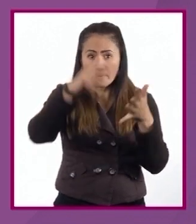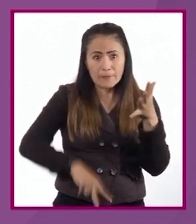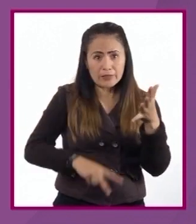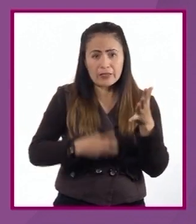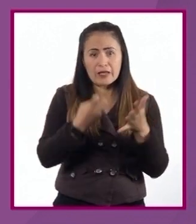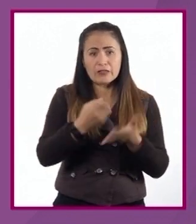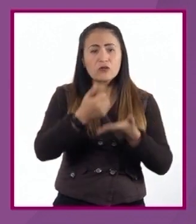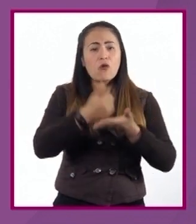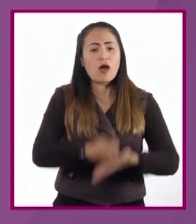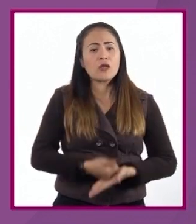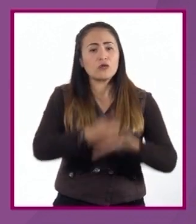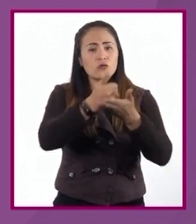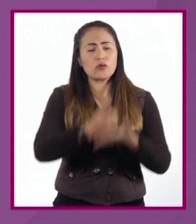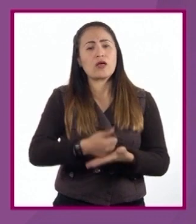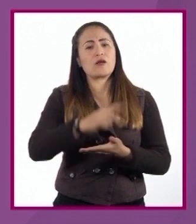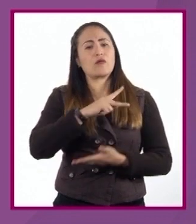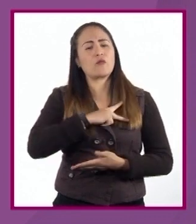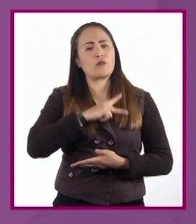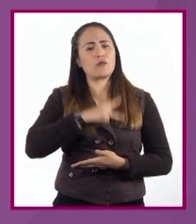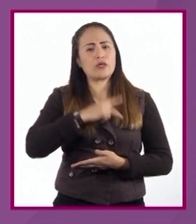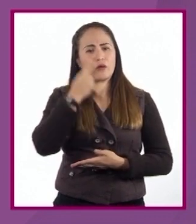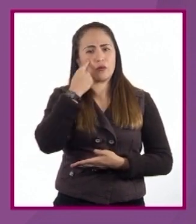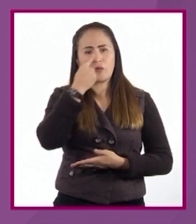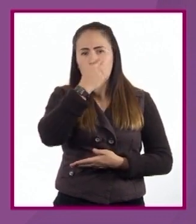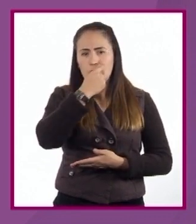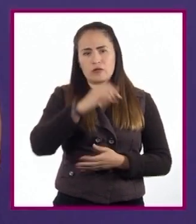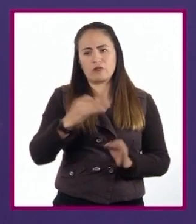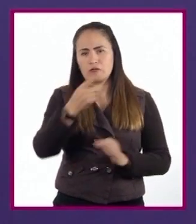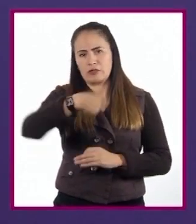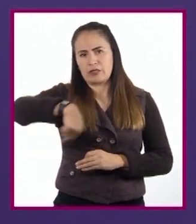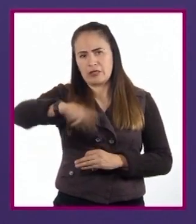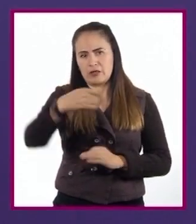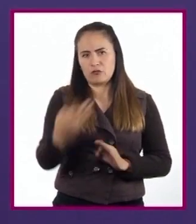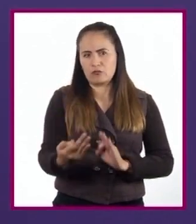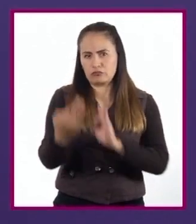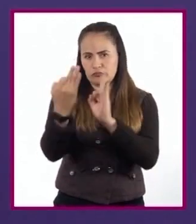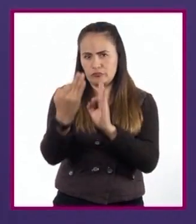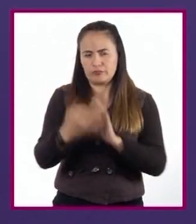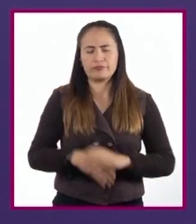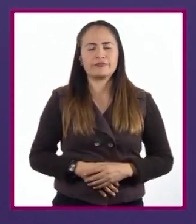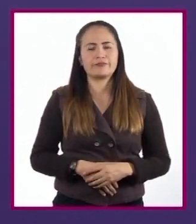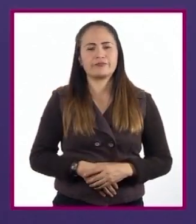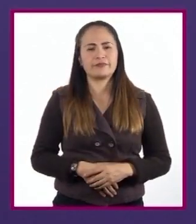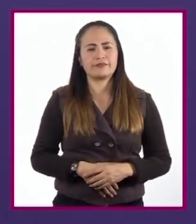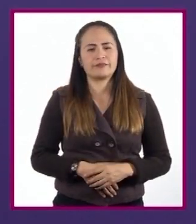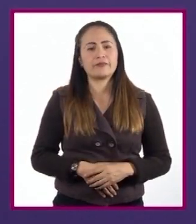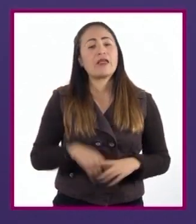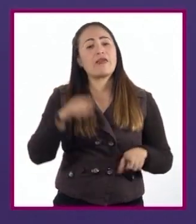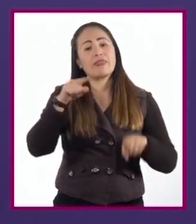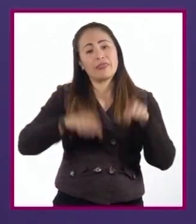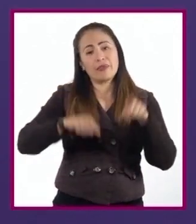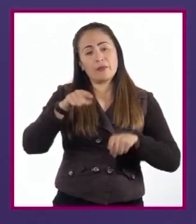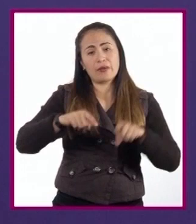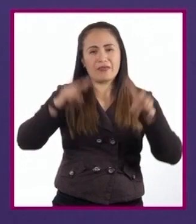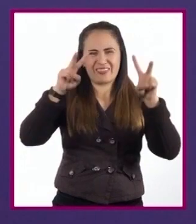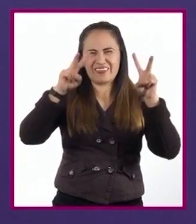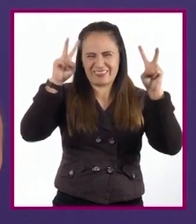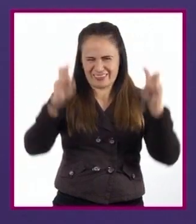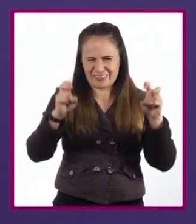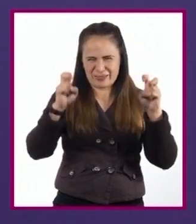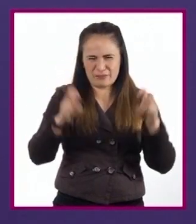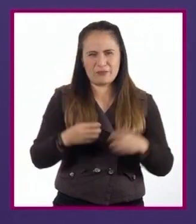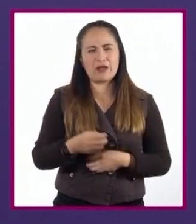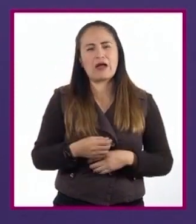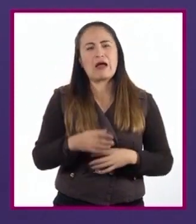ayudarán a defender nuestra postura frente a los demás. No olvidemos que dependiendo del tema que vayamos a tocar,